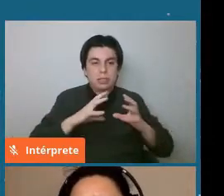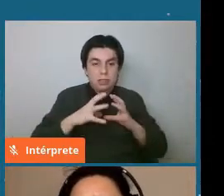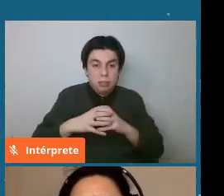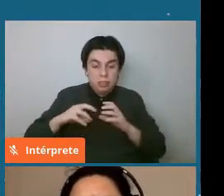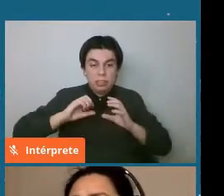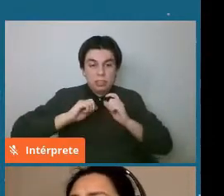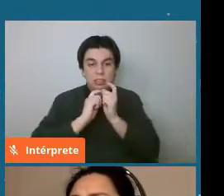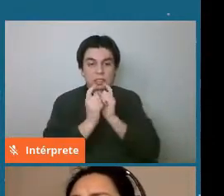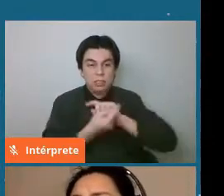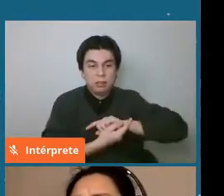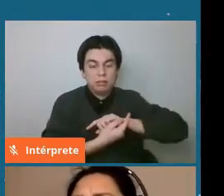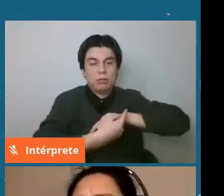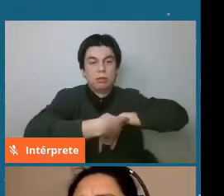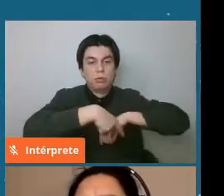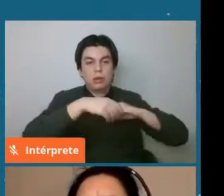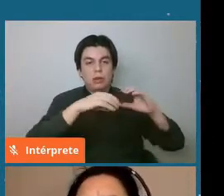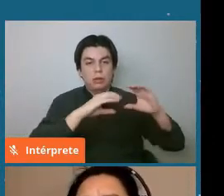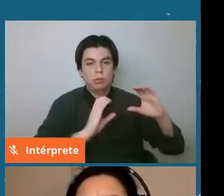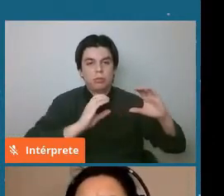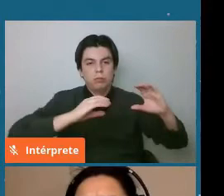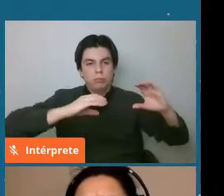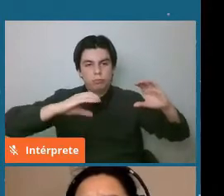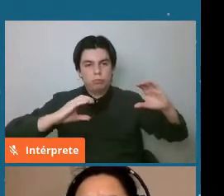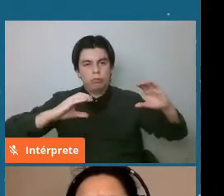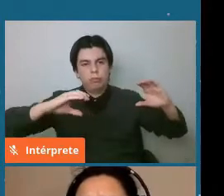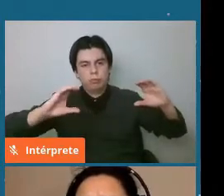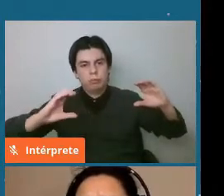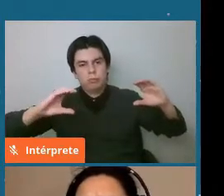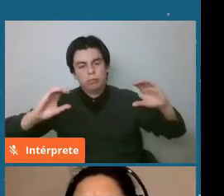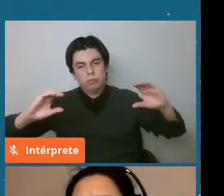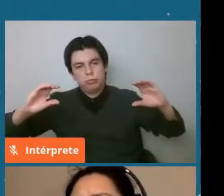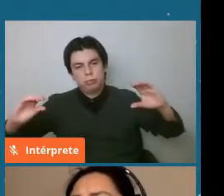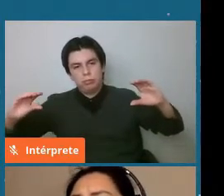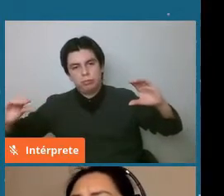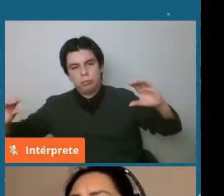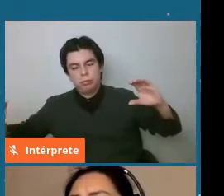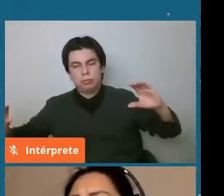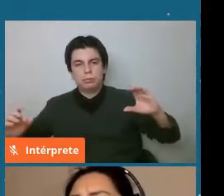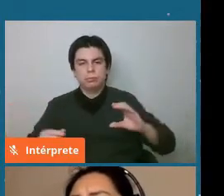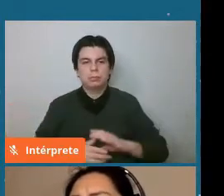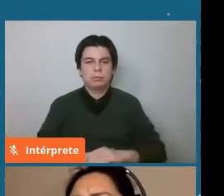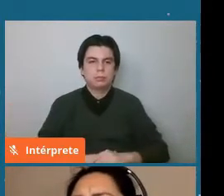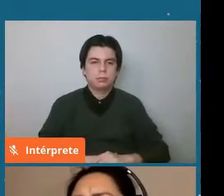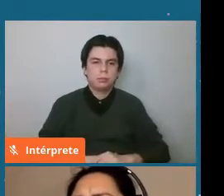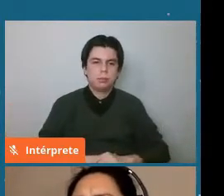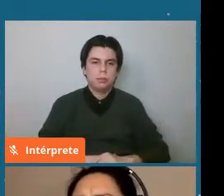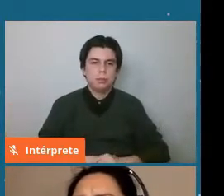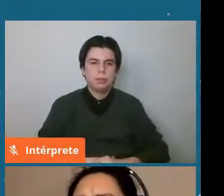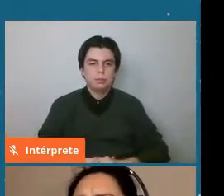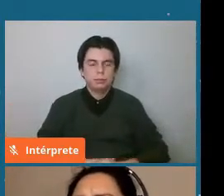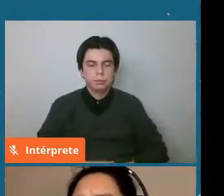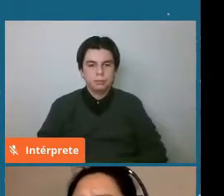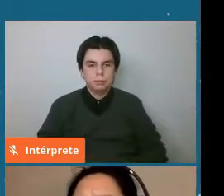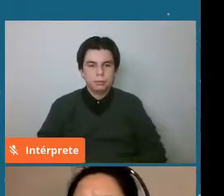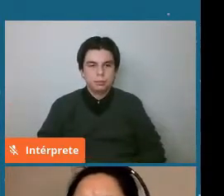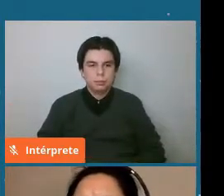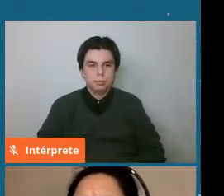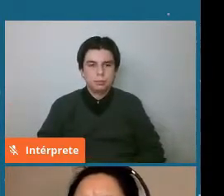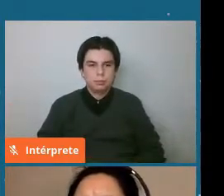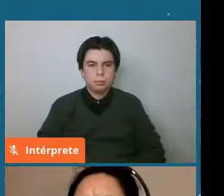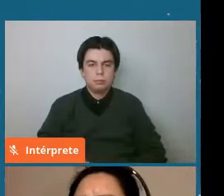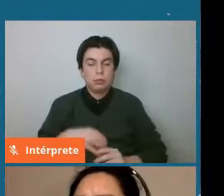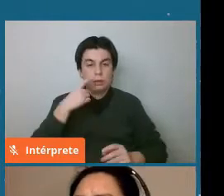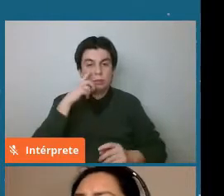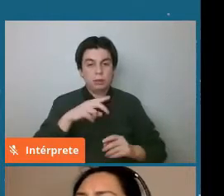a generar la configuración que vemos actualmente. entonces acá vemos también el